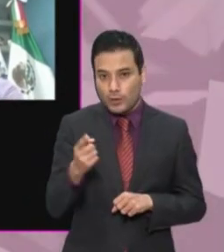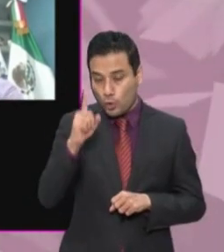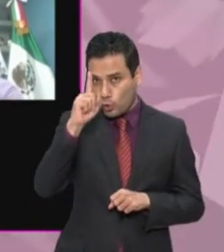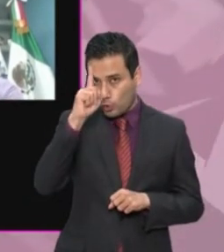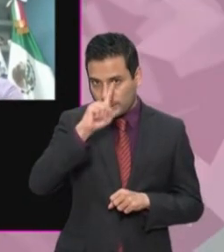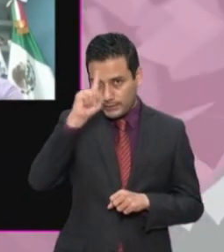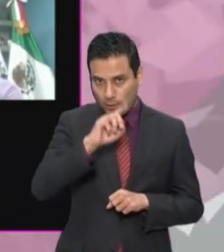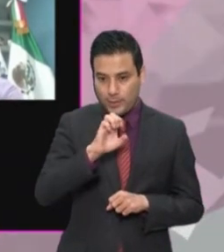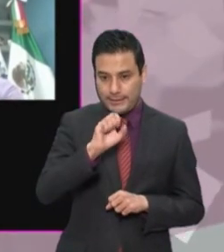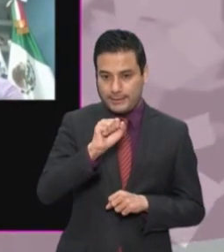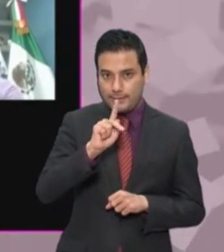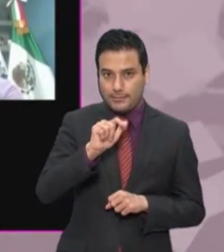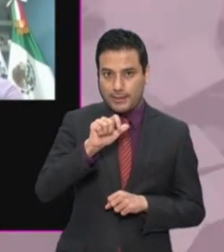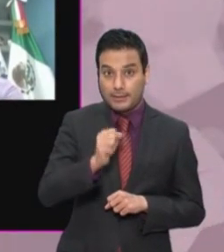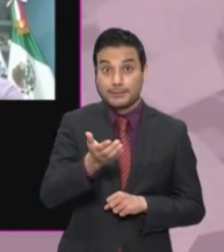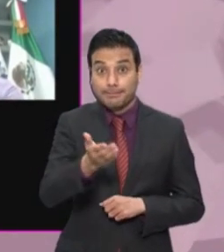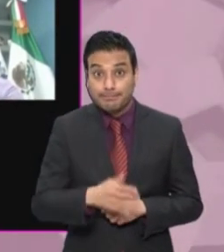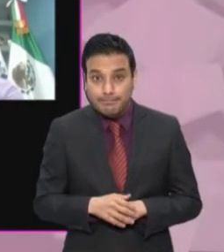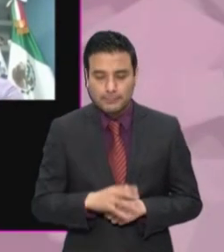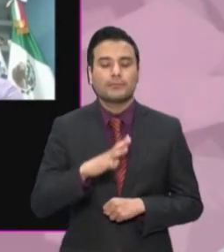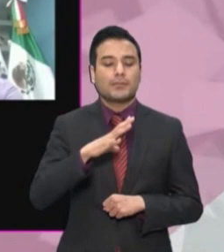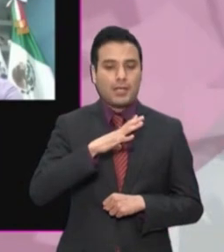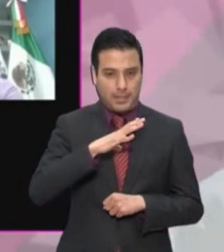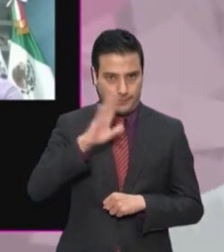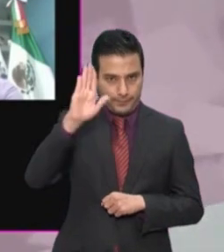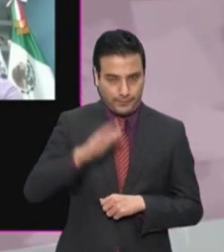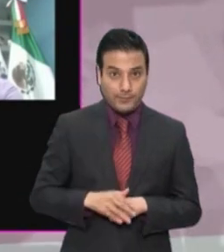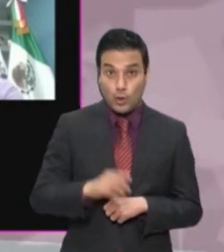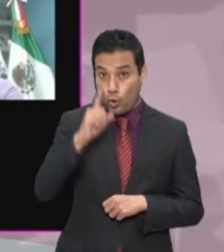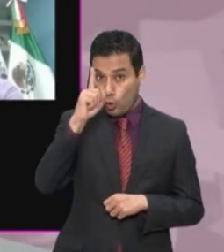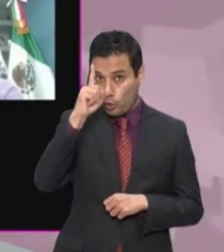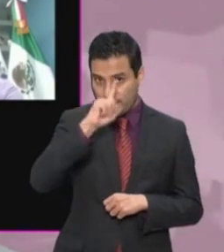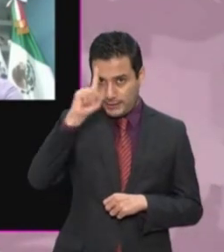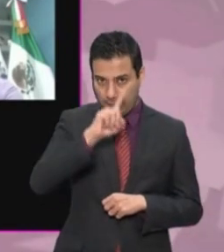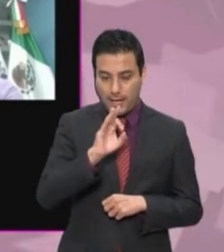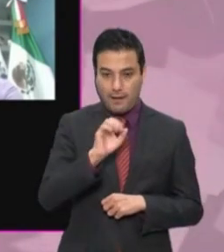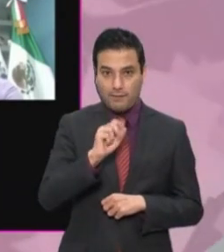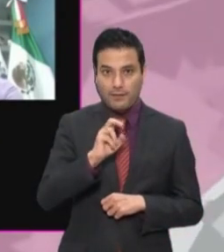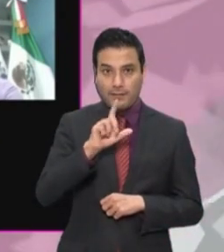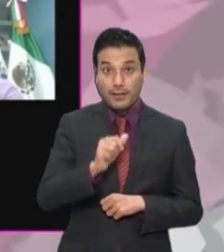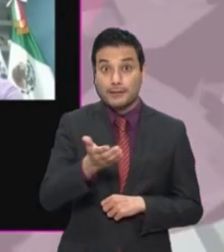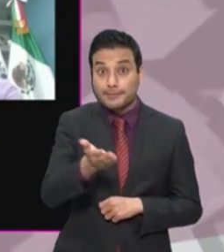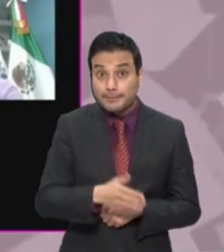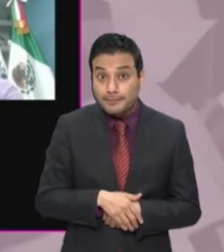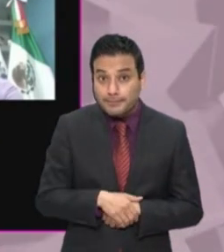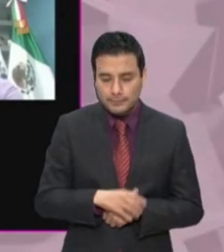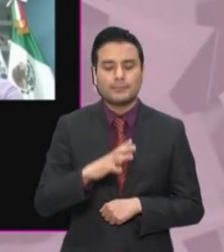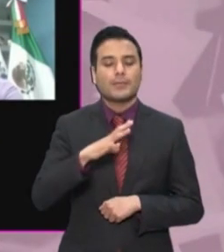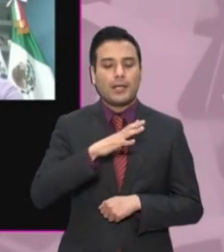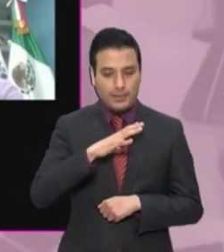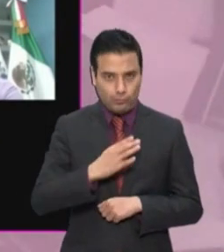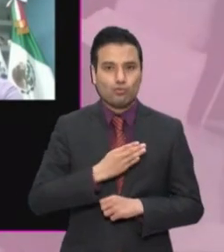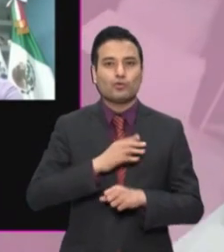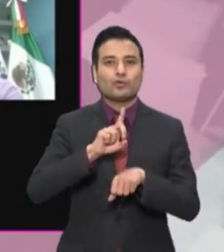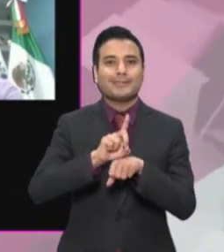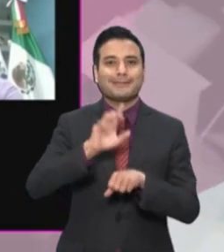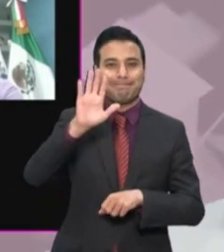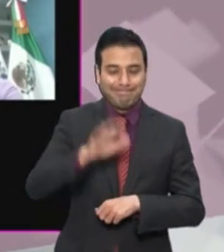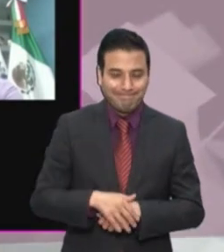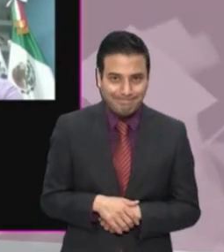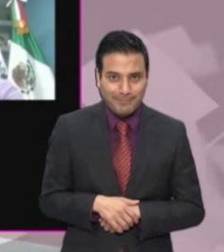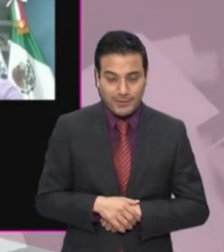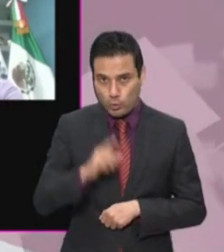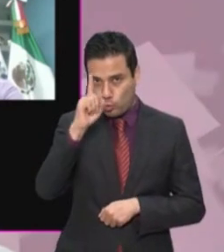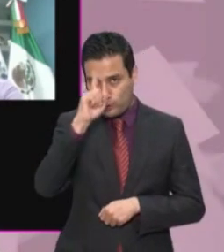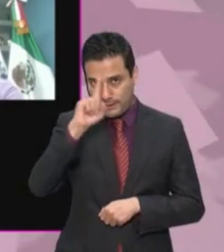al tratar el proceso sancionador oficioso, donde también se sancionó a otras tres aspirantes a ese puesto de elección popular